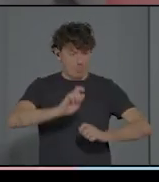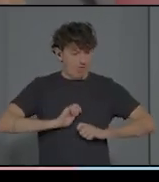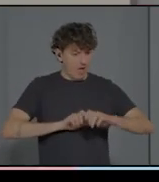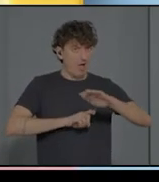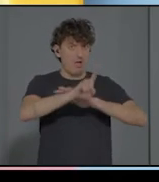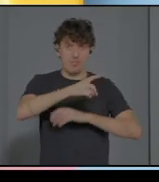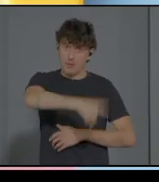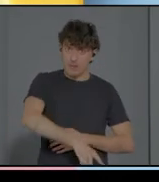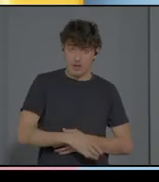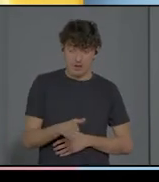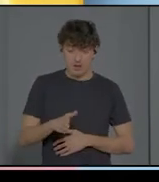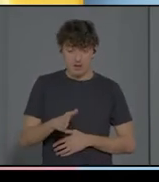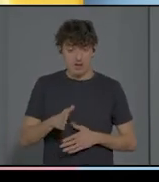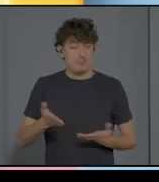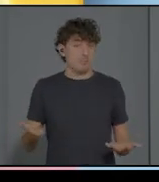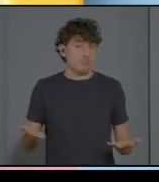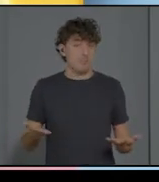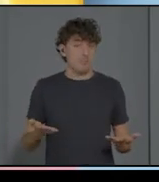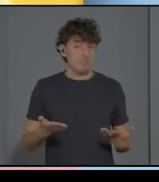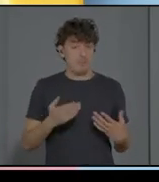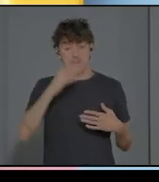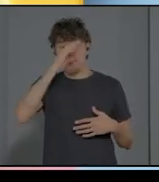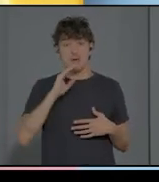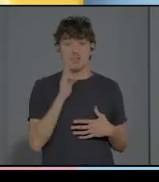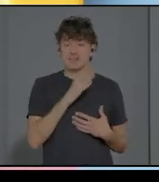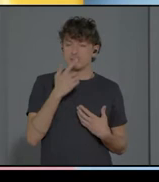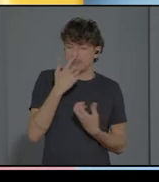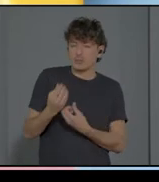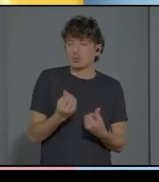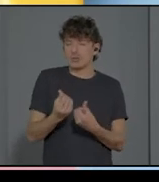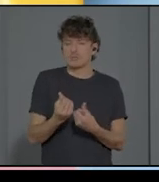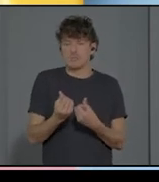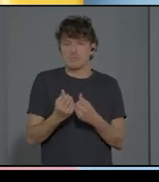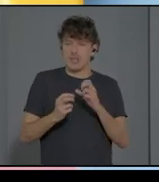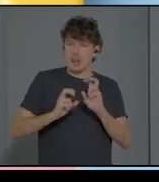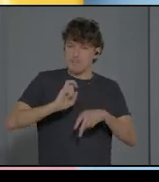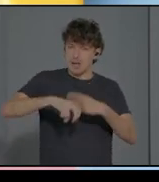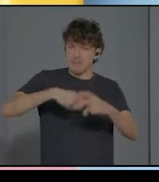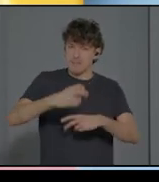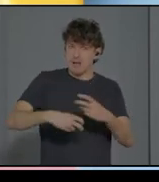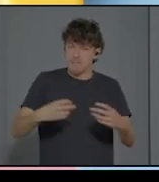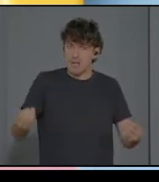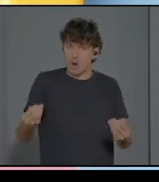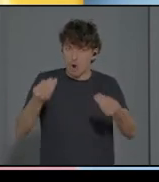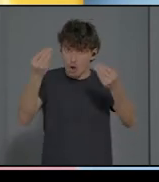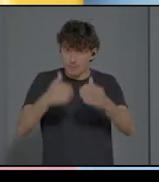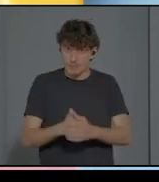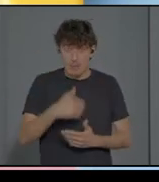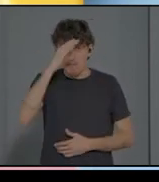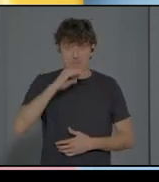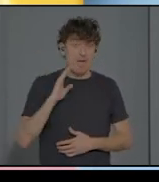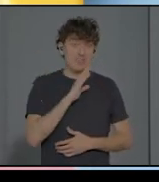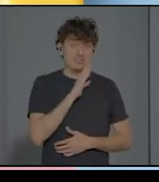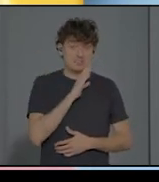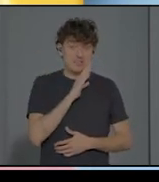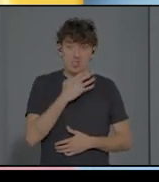parenting se tiene que actualizar cada vez más. Es decir, los padres tienen que intercambiar experiencias